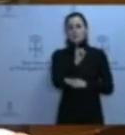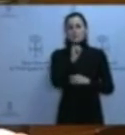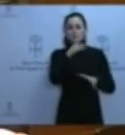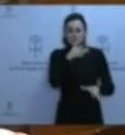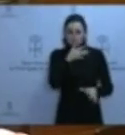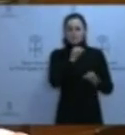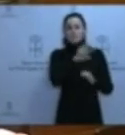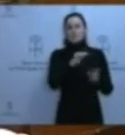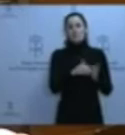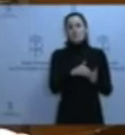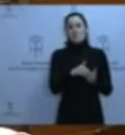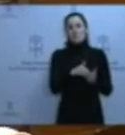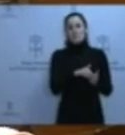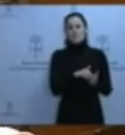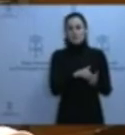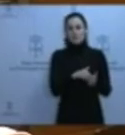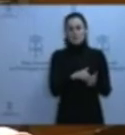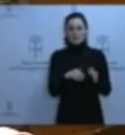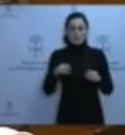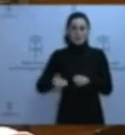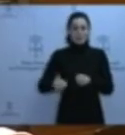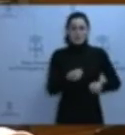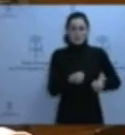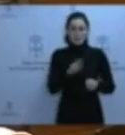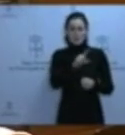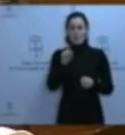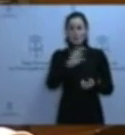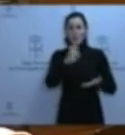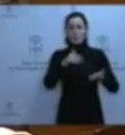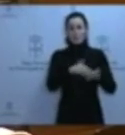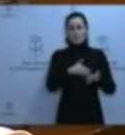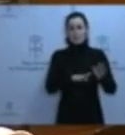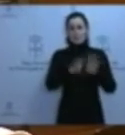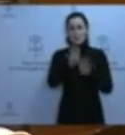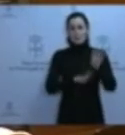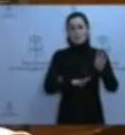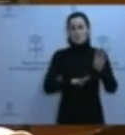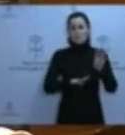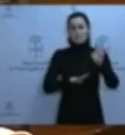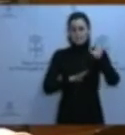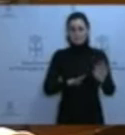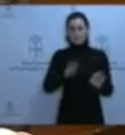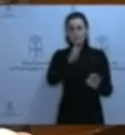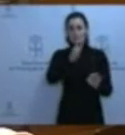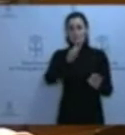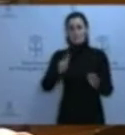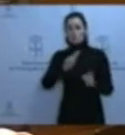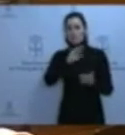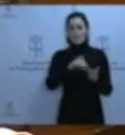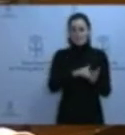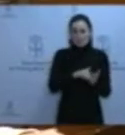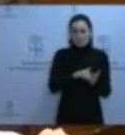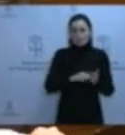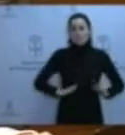.000 en el IES Avelina Cerra de Riva de Sella, 11.000 en el IES Rey Pelayo de Cangas, 32.000 en el Colegio San Bartolomé de Nava, 150